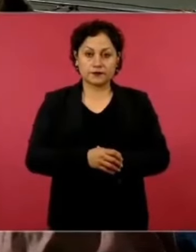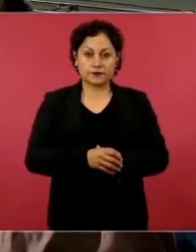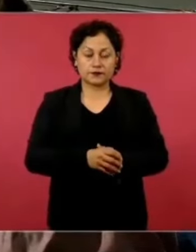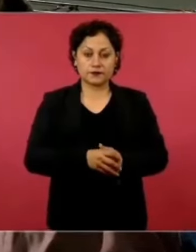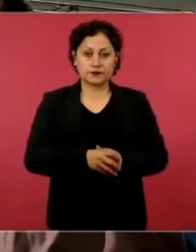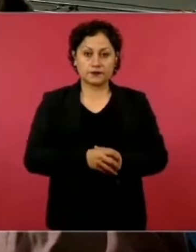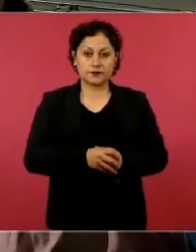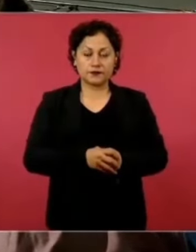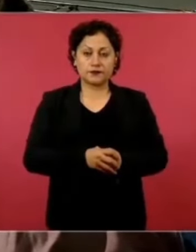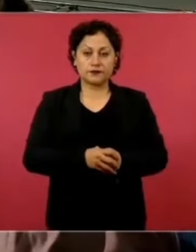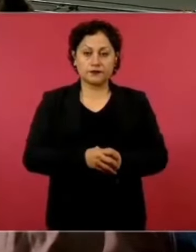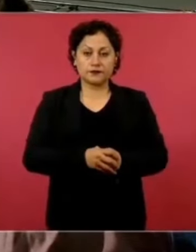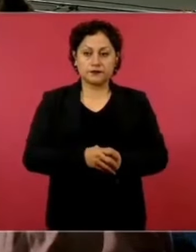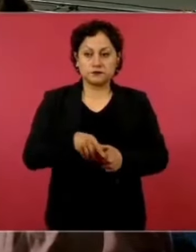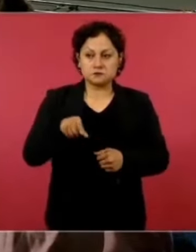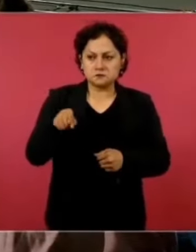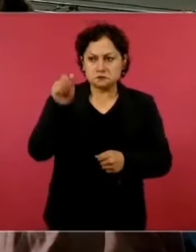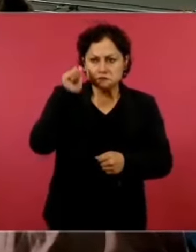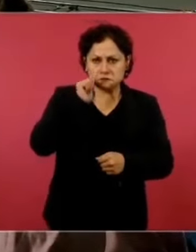pero mire,